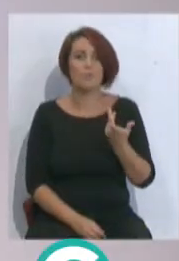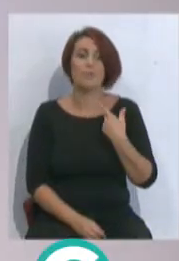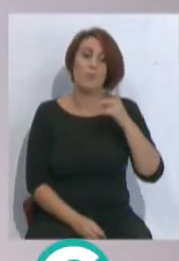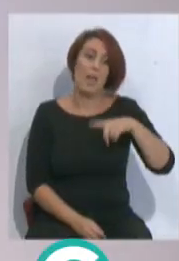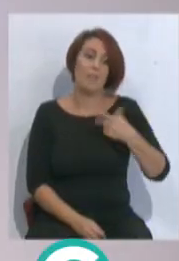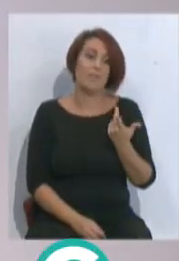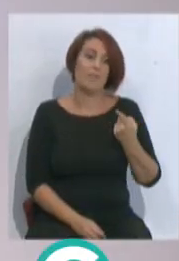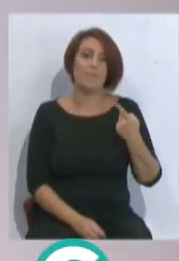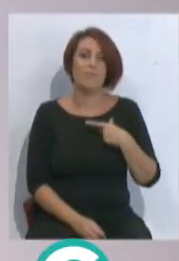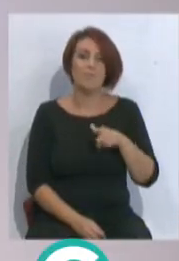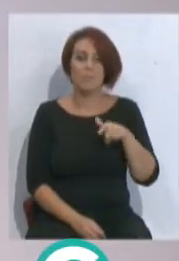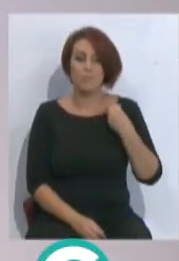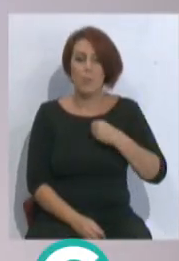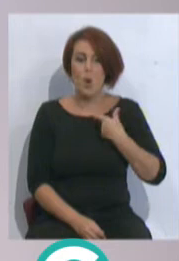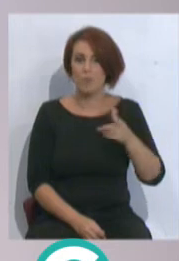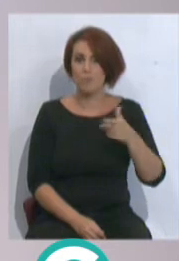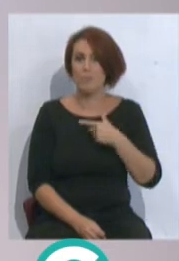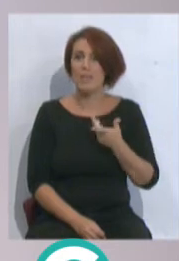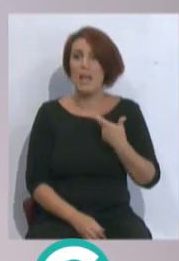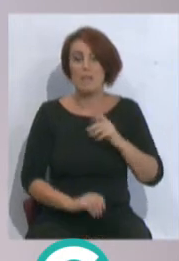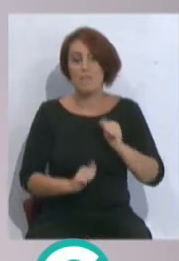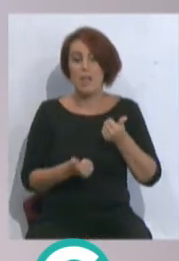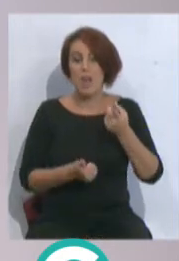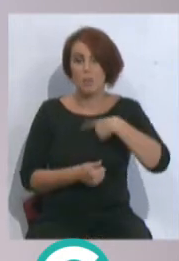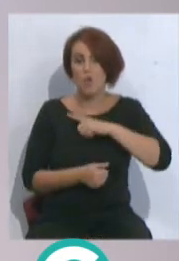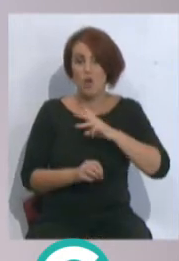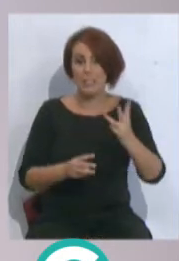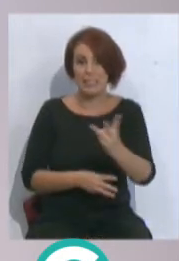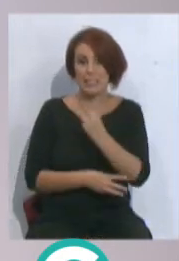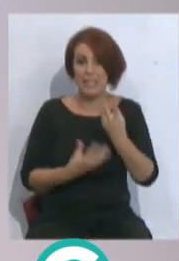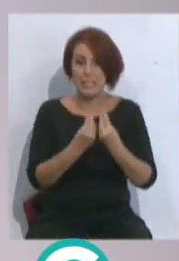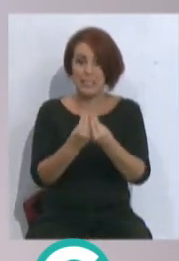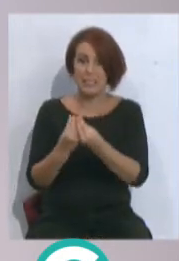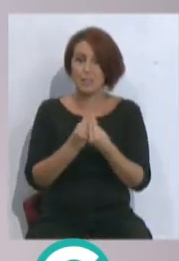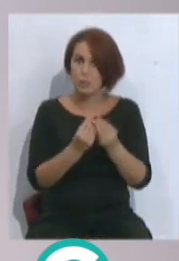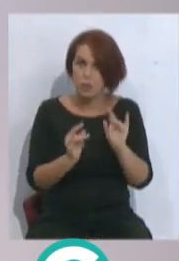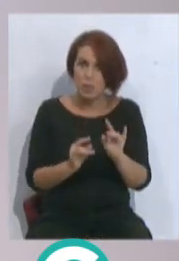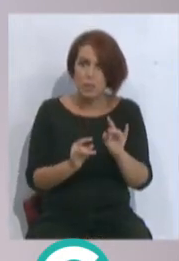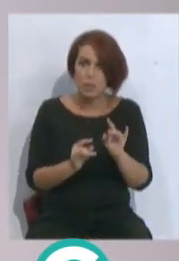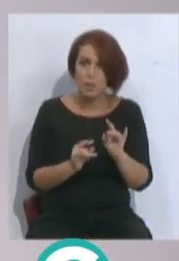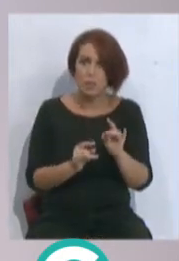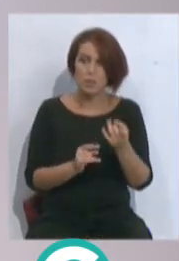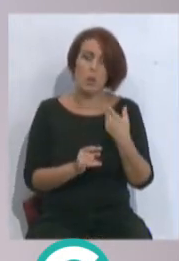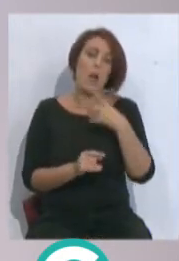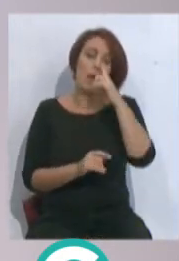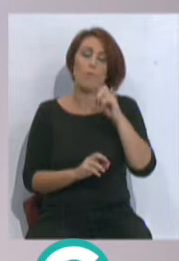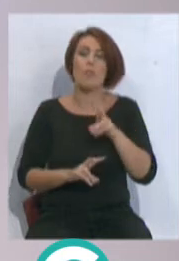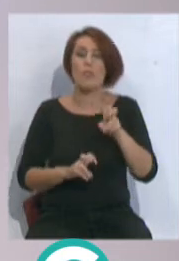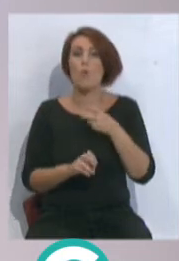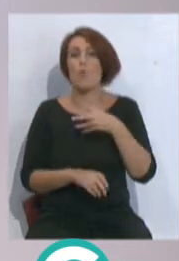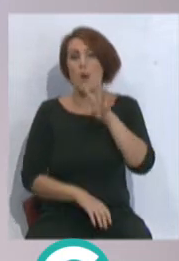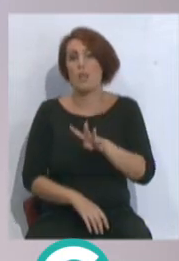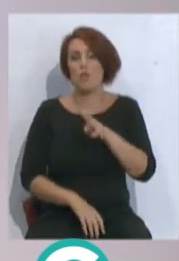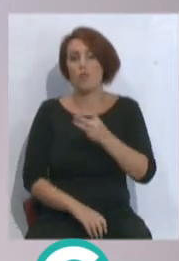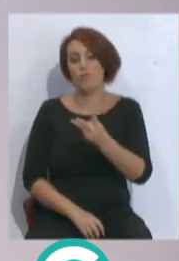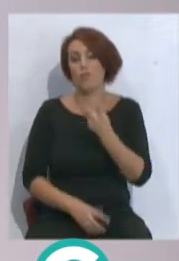dos. Es que los inicios nuestros fueron los tres juntos, o sea que... ¿Ah, sí? No lo sabes. Los primeros años fueron de cuarteto